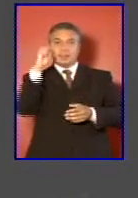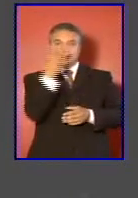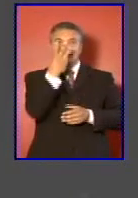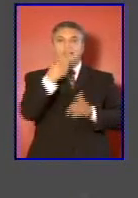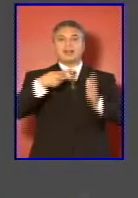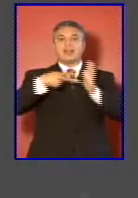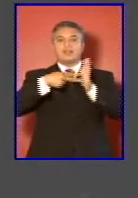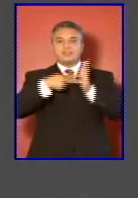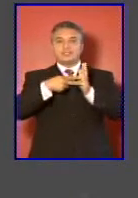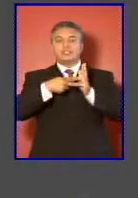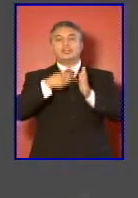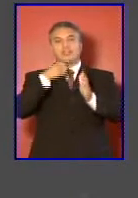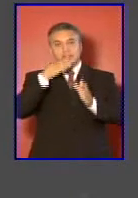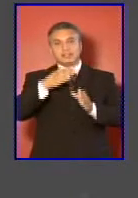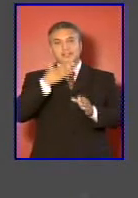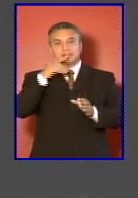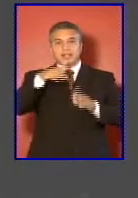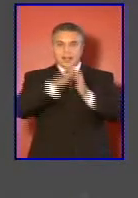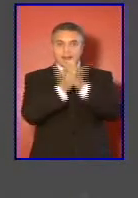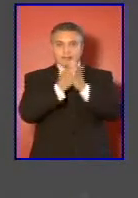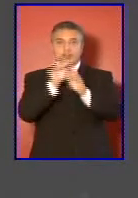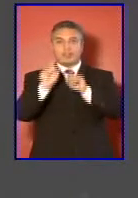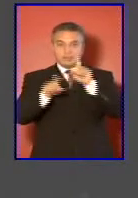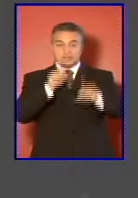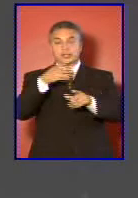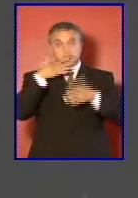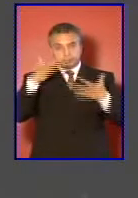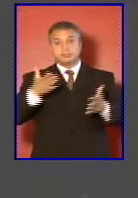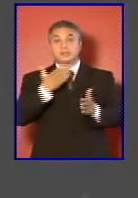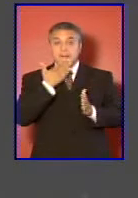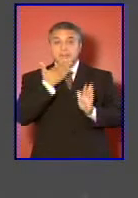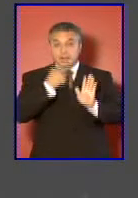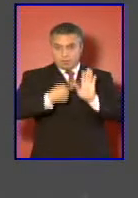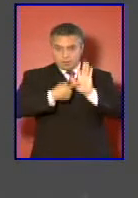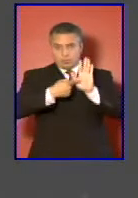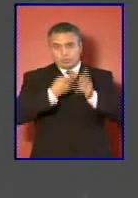del libro de la defensa, también publicado el año pasado.